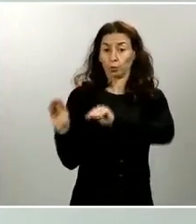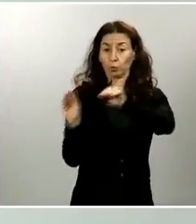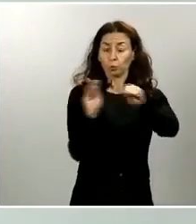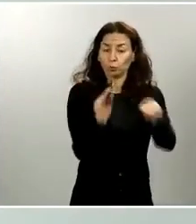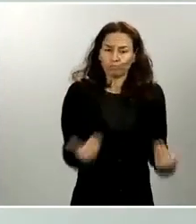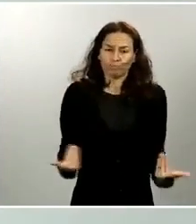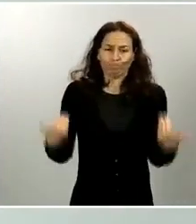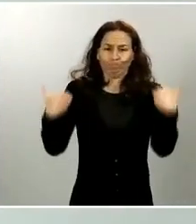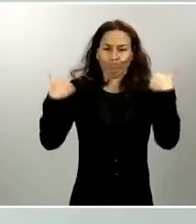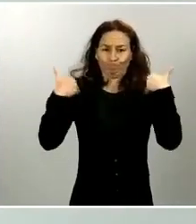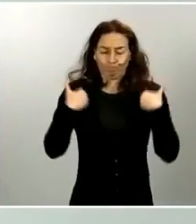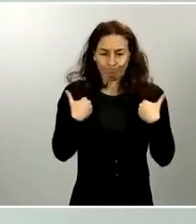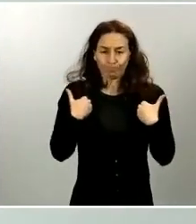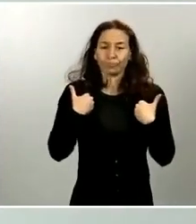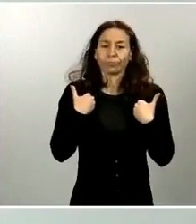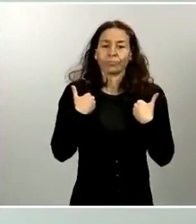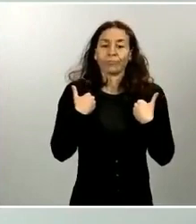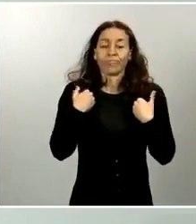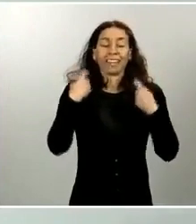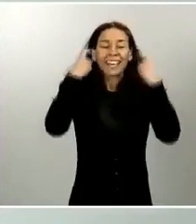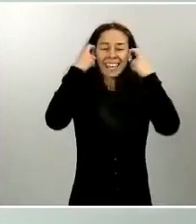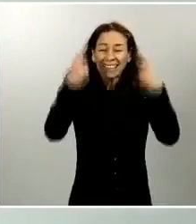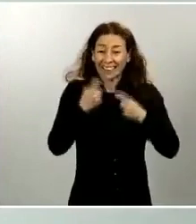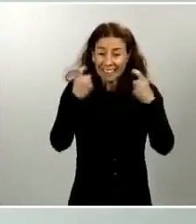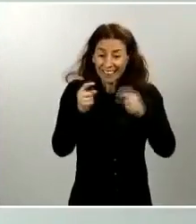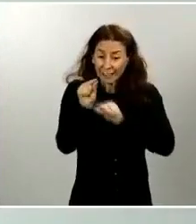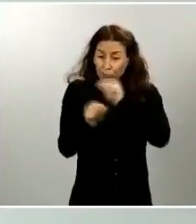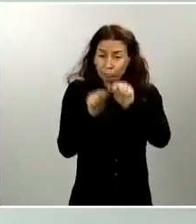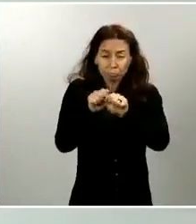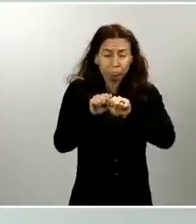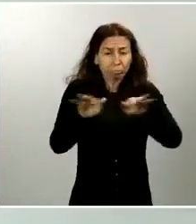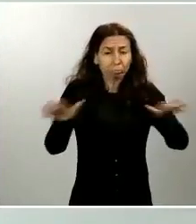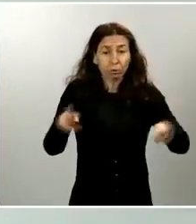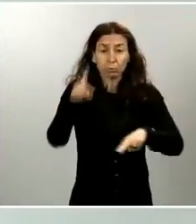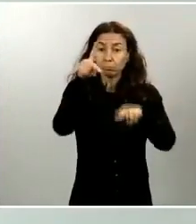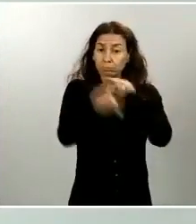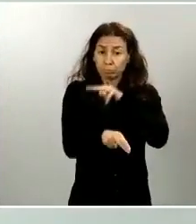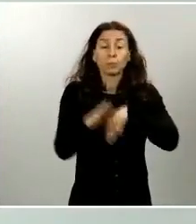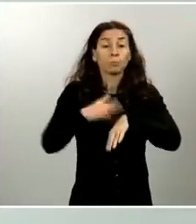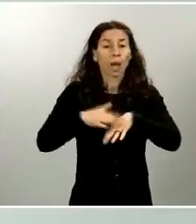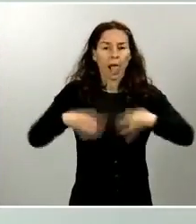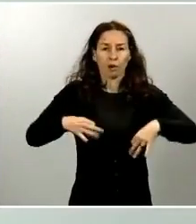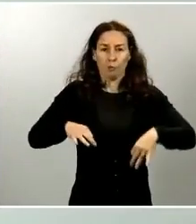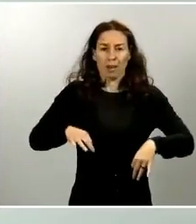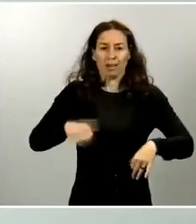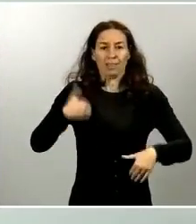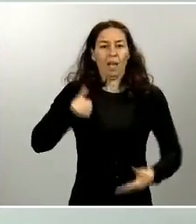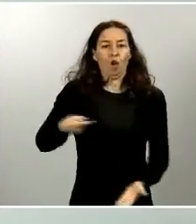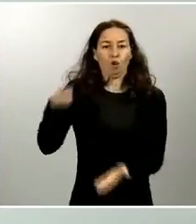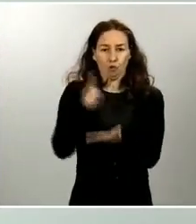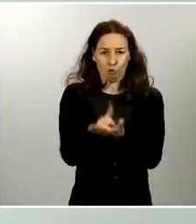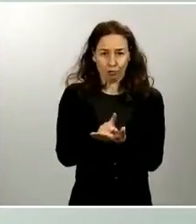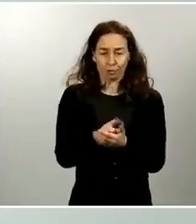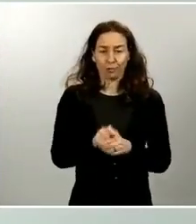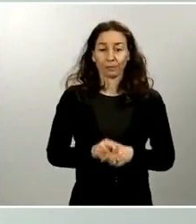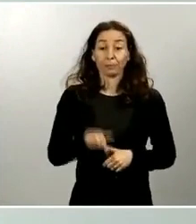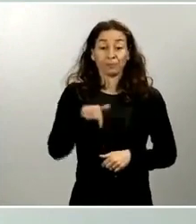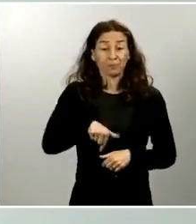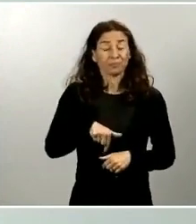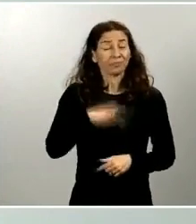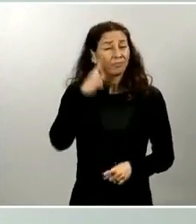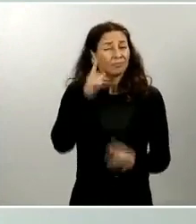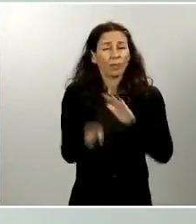volver lo antes posible a la normalidad. Así, continuamos manteniendo el esfuerzo